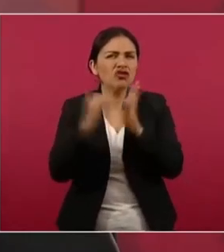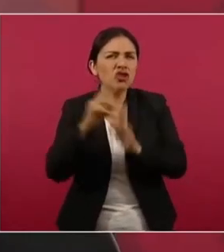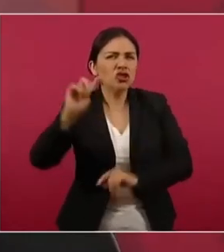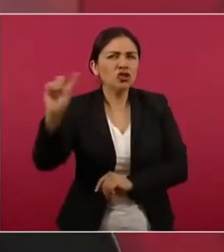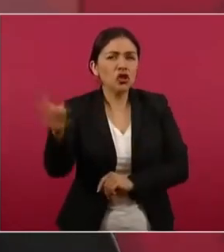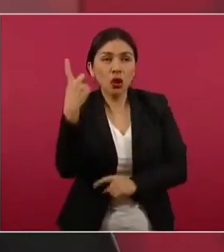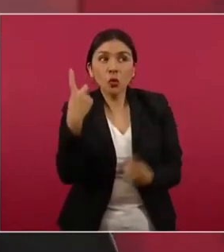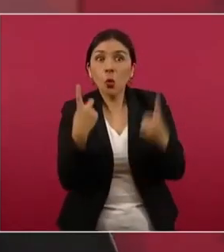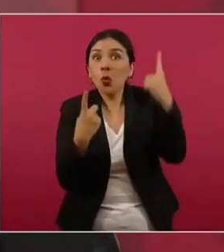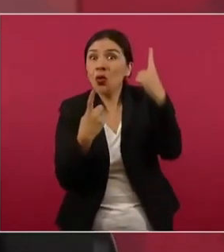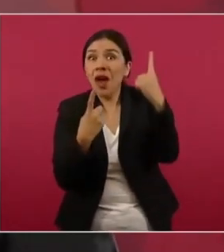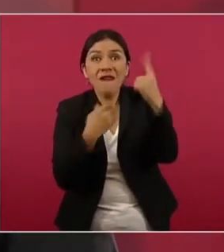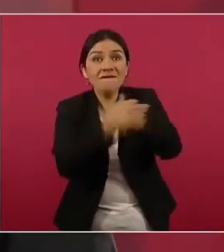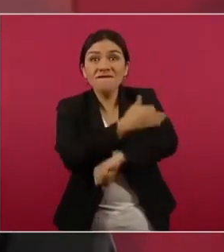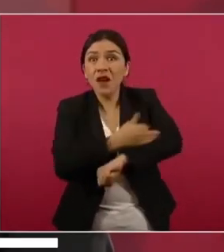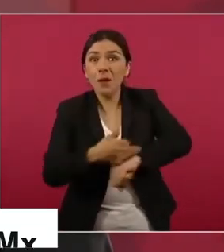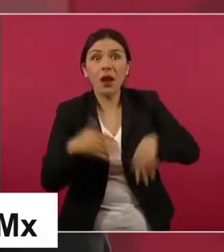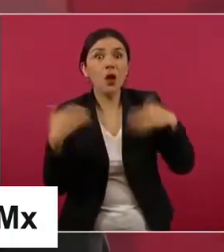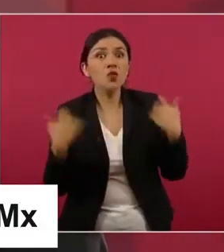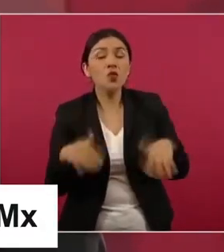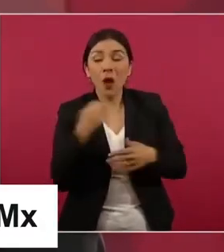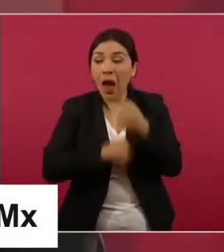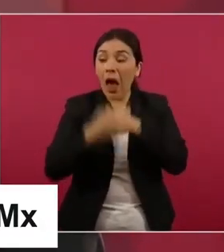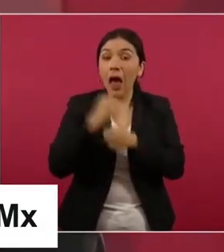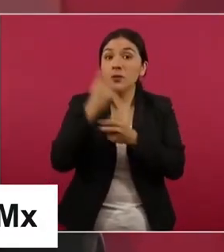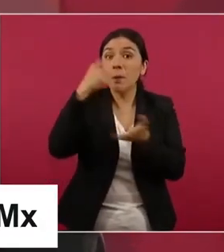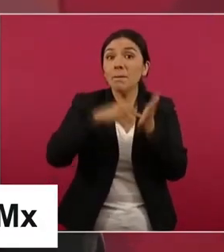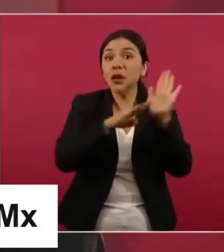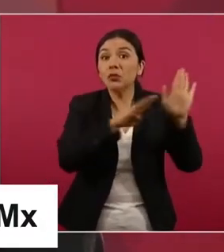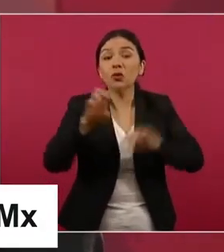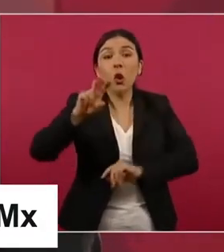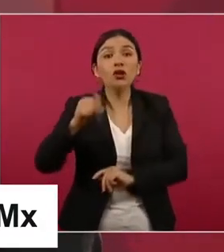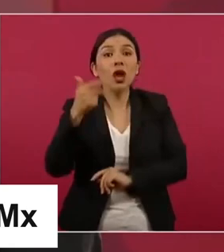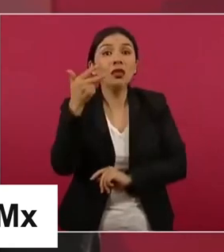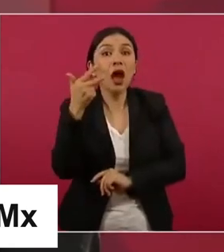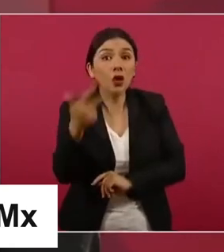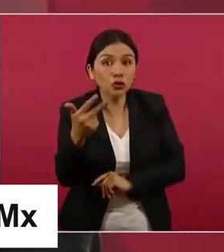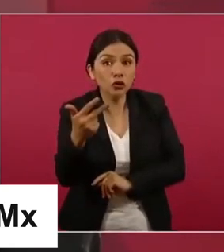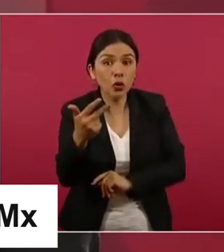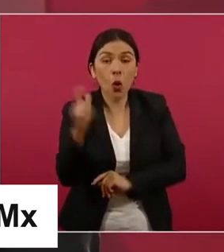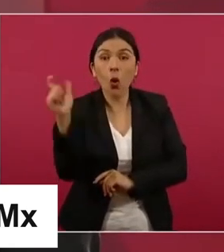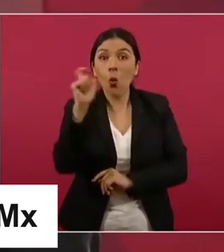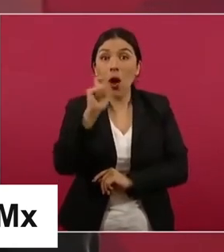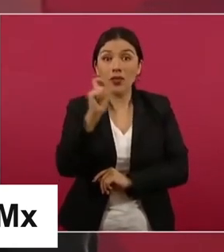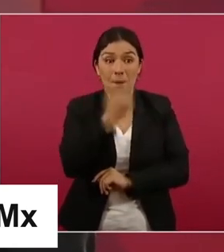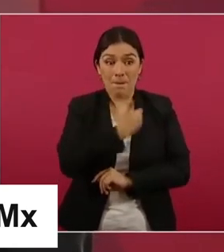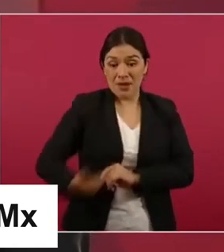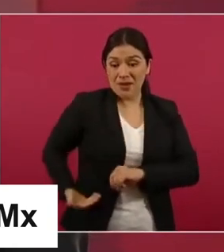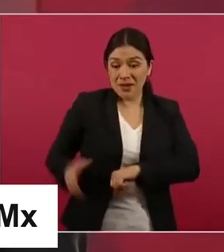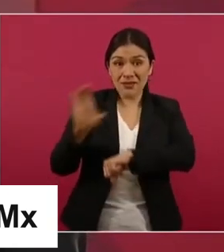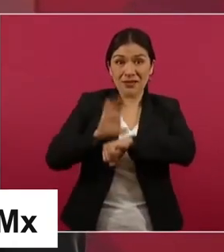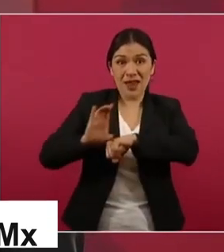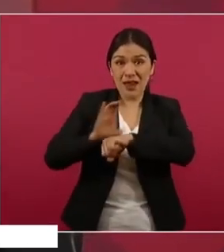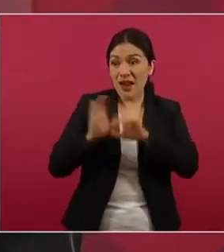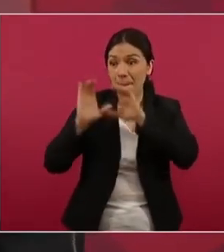una, en 1988, antes de que entrara Salinas.